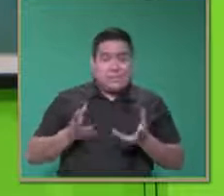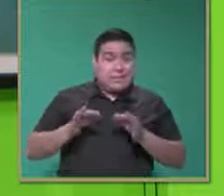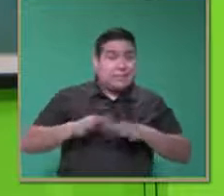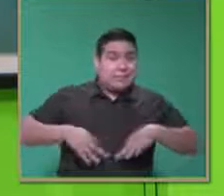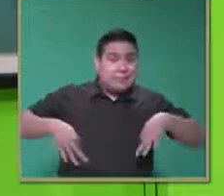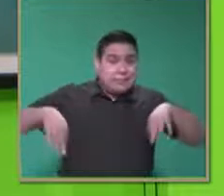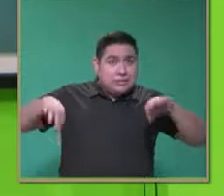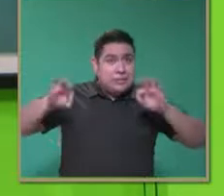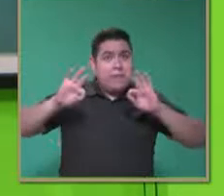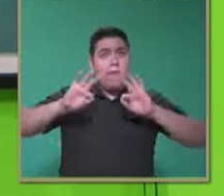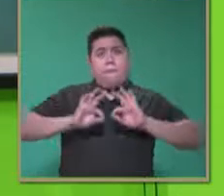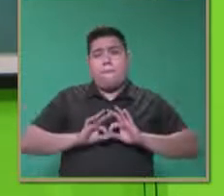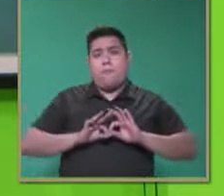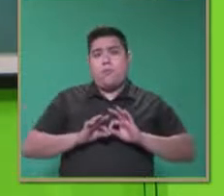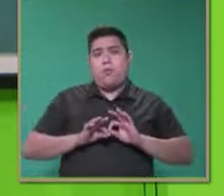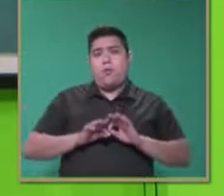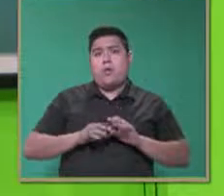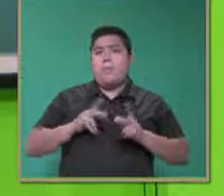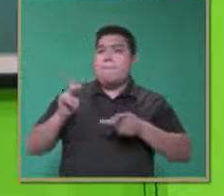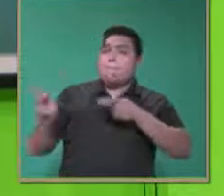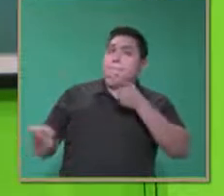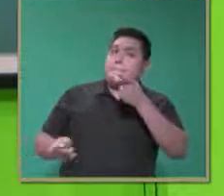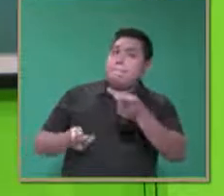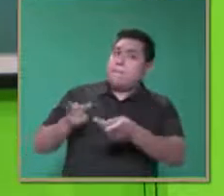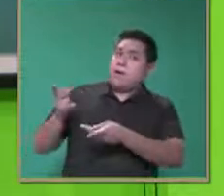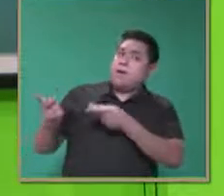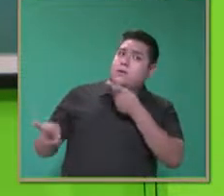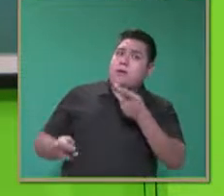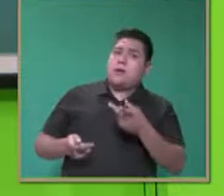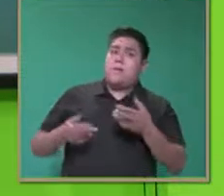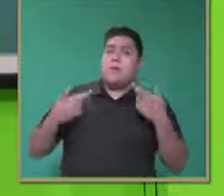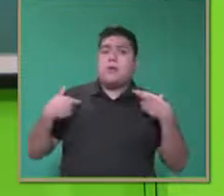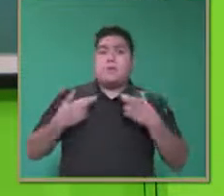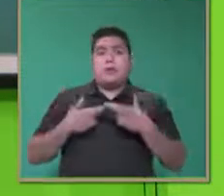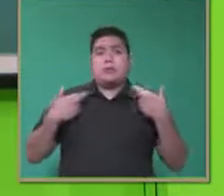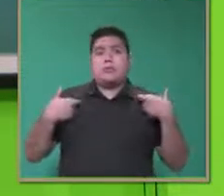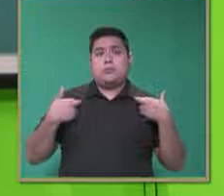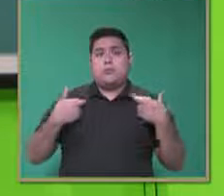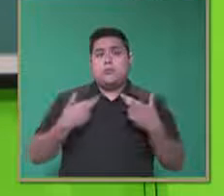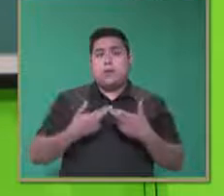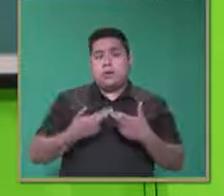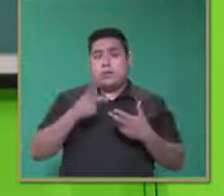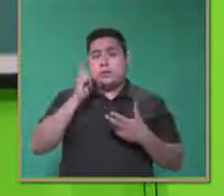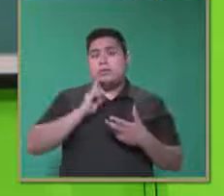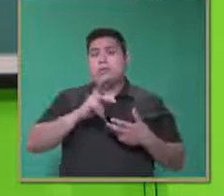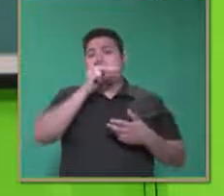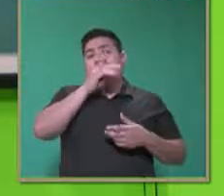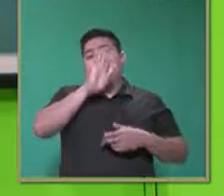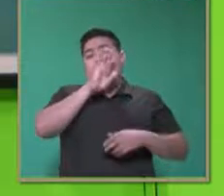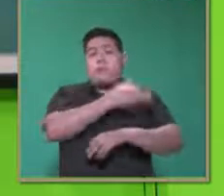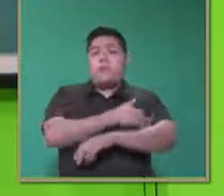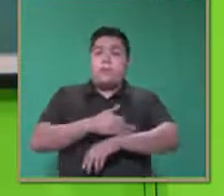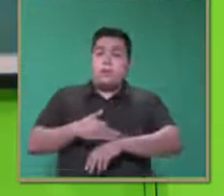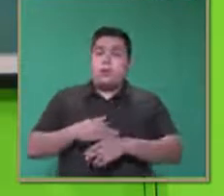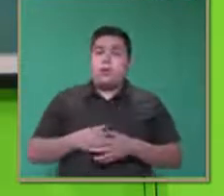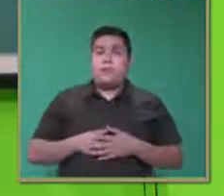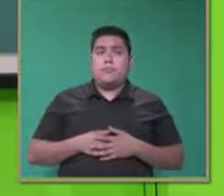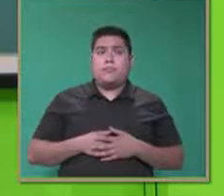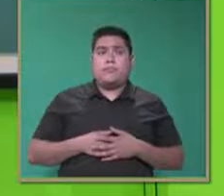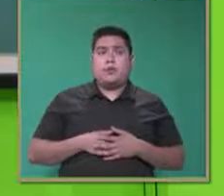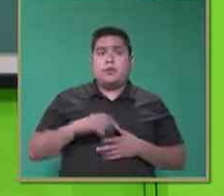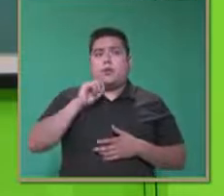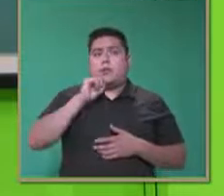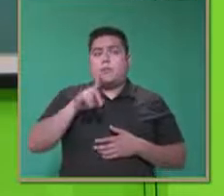Esto, esta observación va también para los docentes y para los padres de familia. Además, propiciar el